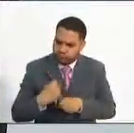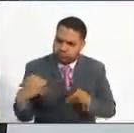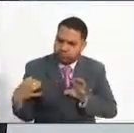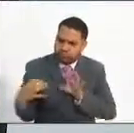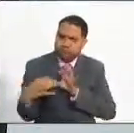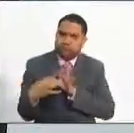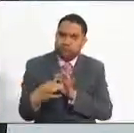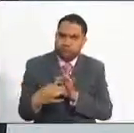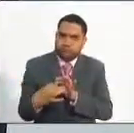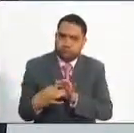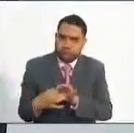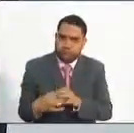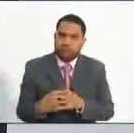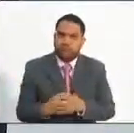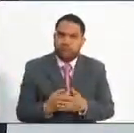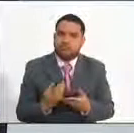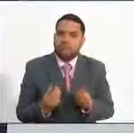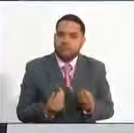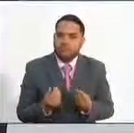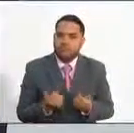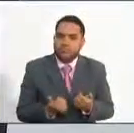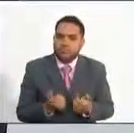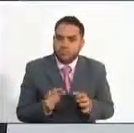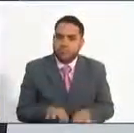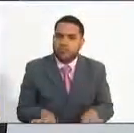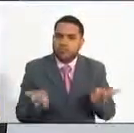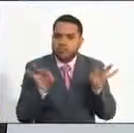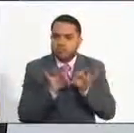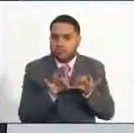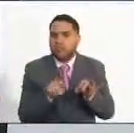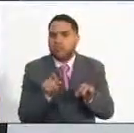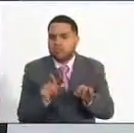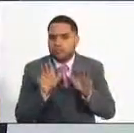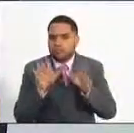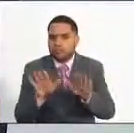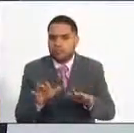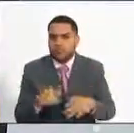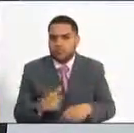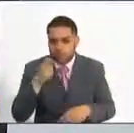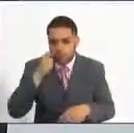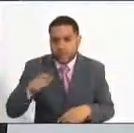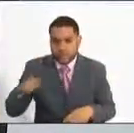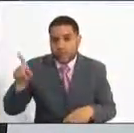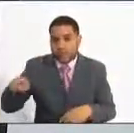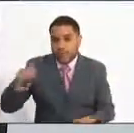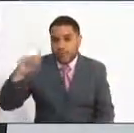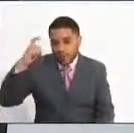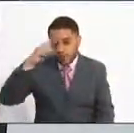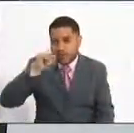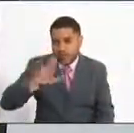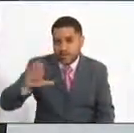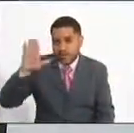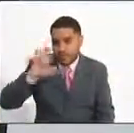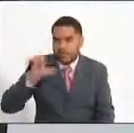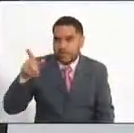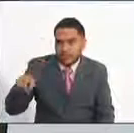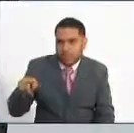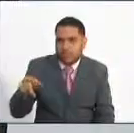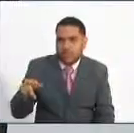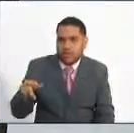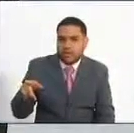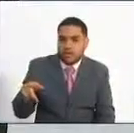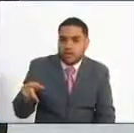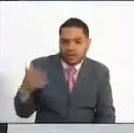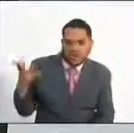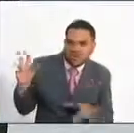en ese tema tan importante como es el de la administración del talento humano y al gobierno nacional la solicitud para que en los